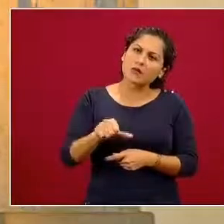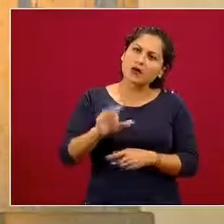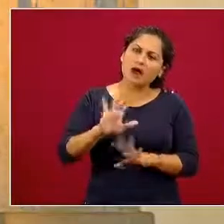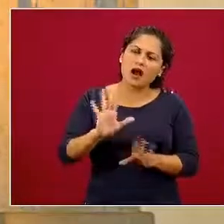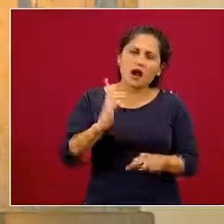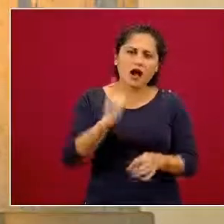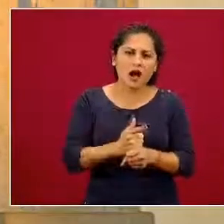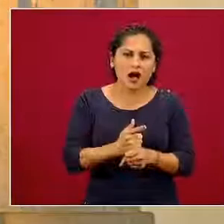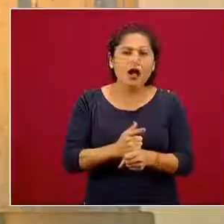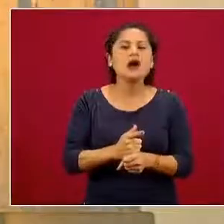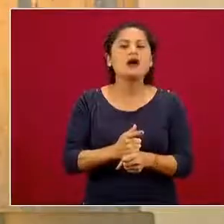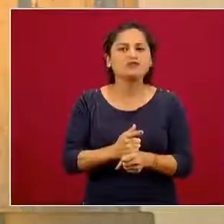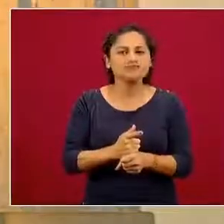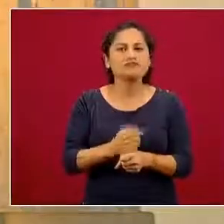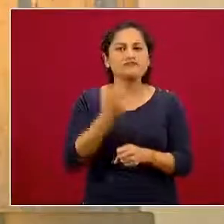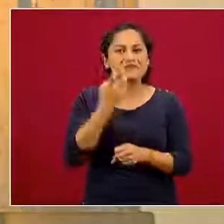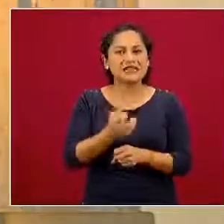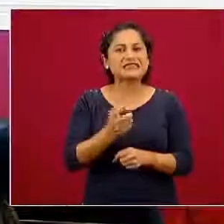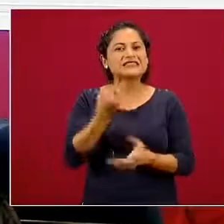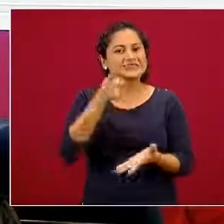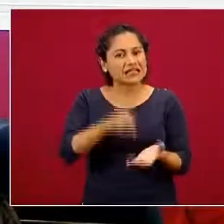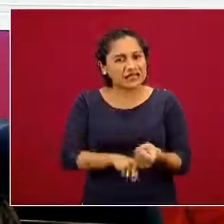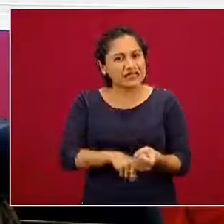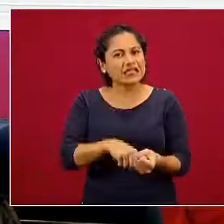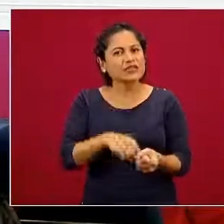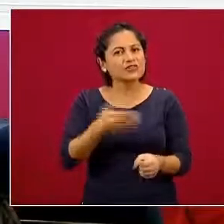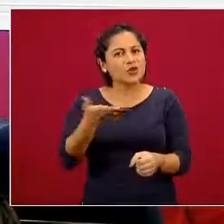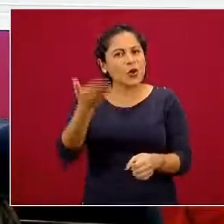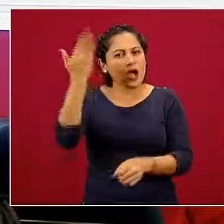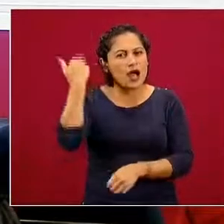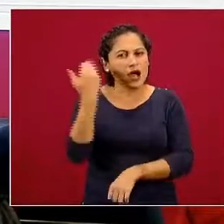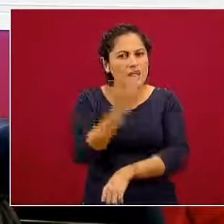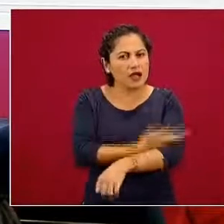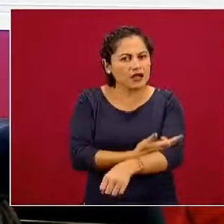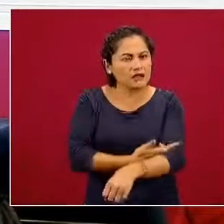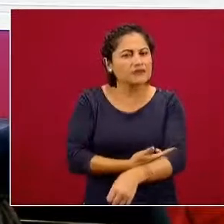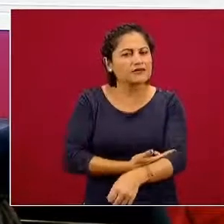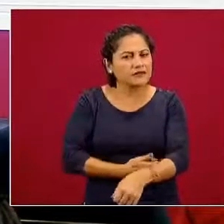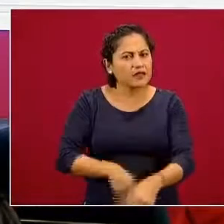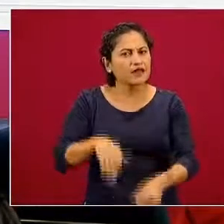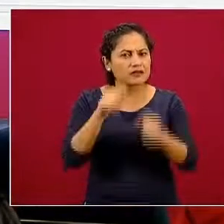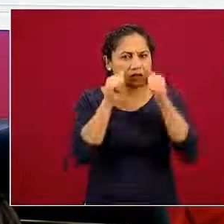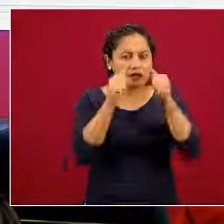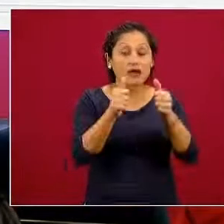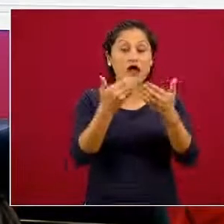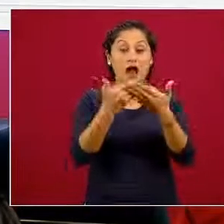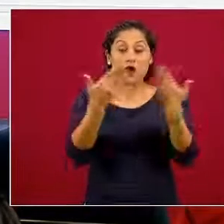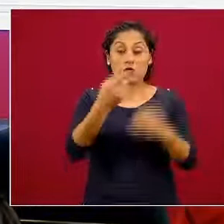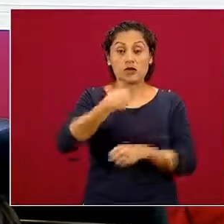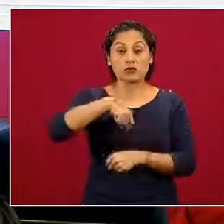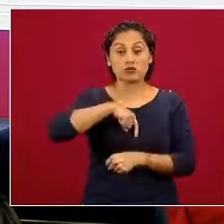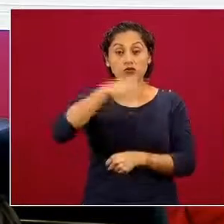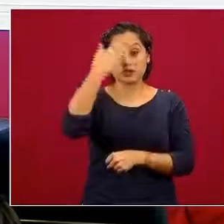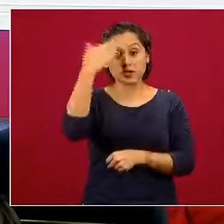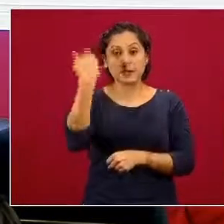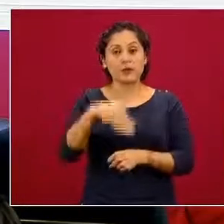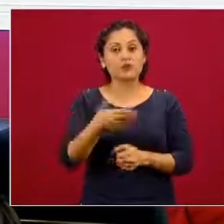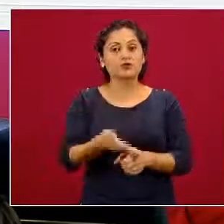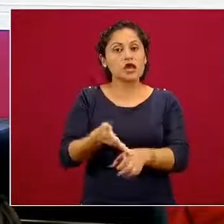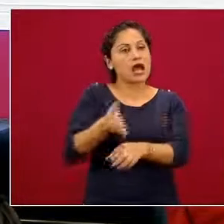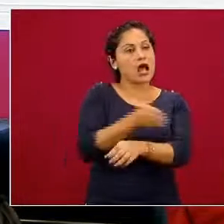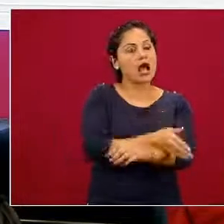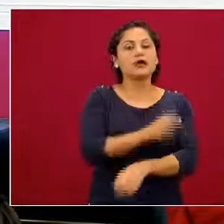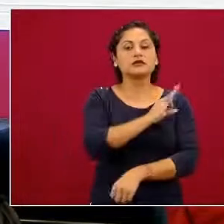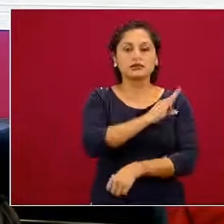A lo mejor no de la manera más adecuada, pero ahora sabemos que sí lo podemos revertir, porque sí es verdad que es un problema de salud